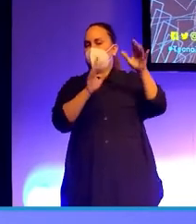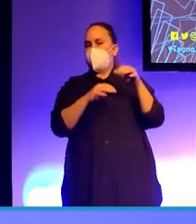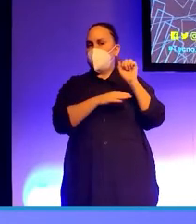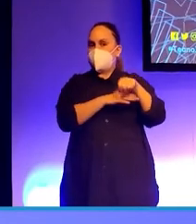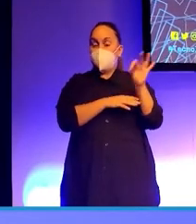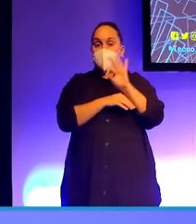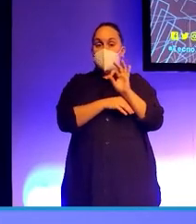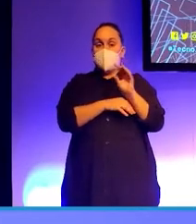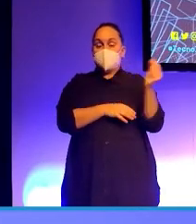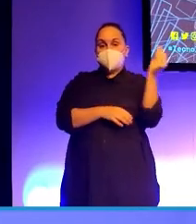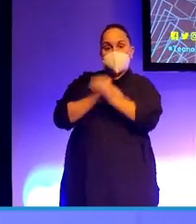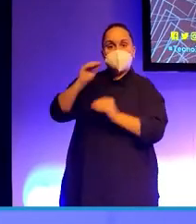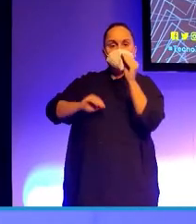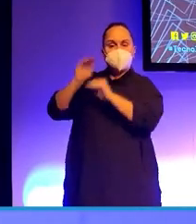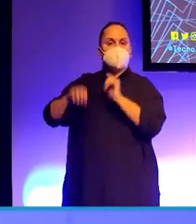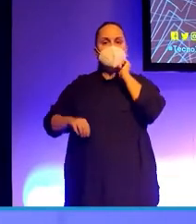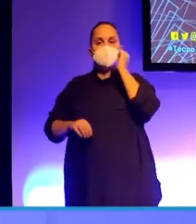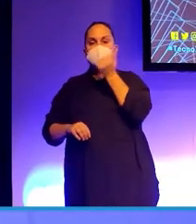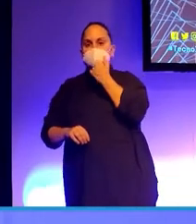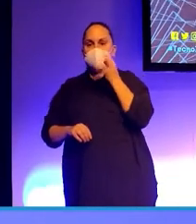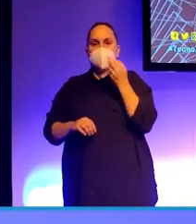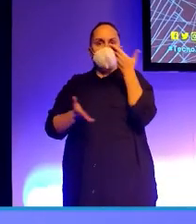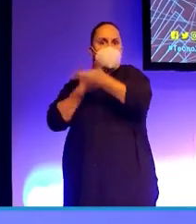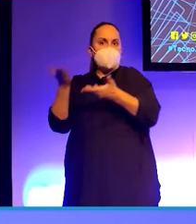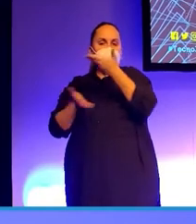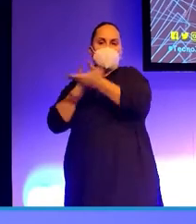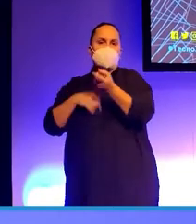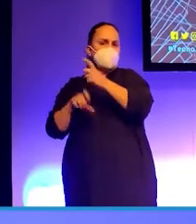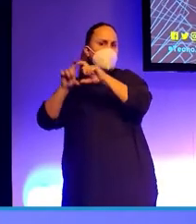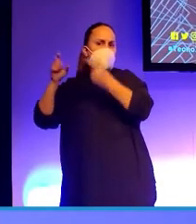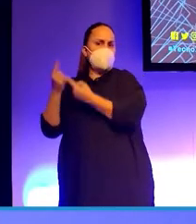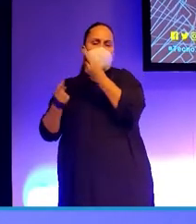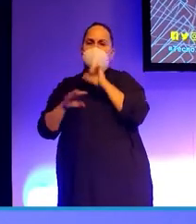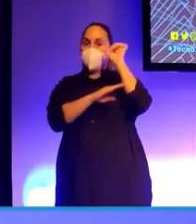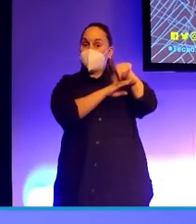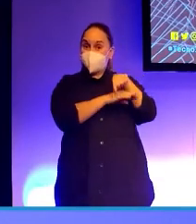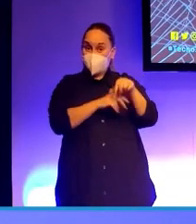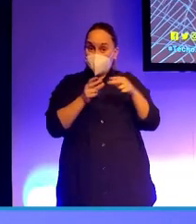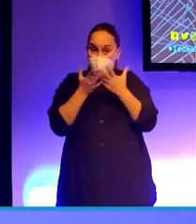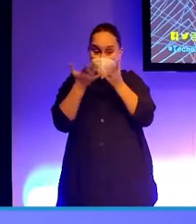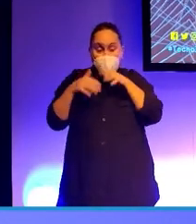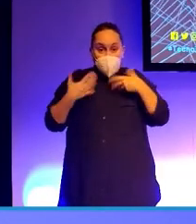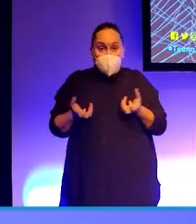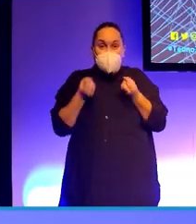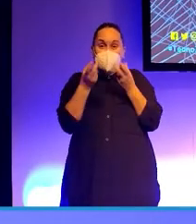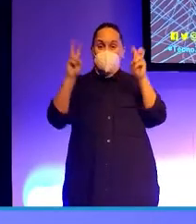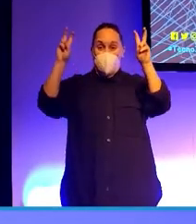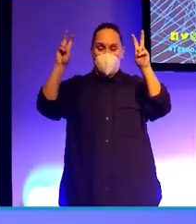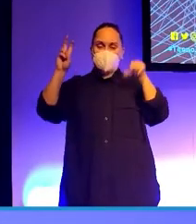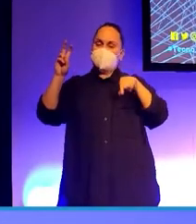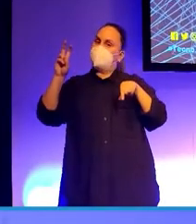a ser caso omiso de las quejas y de las peticiones de estos clientes. Y eso, en la sociedad de la información en la que vivimos,